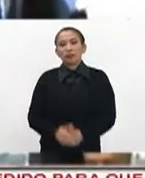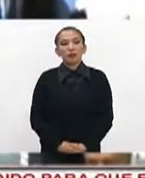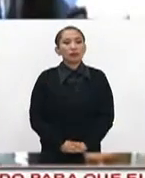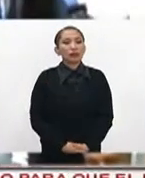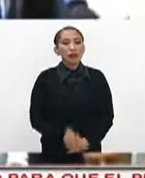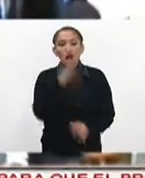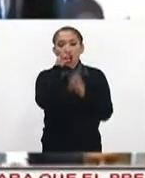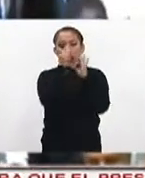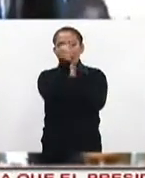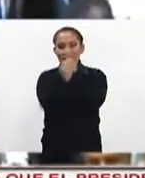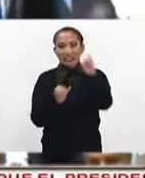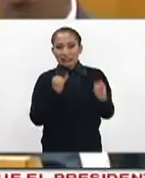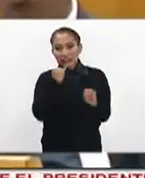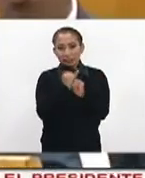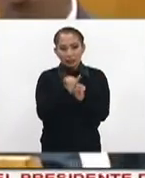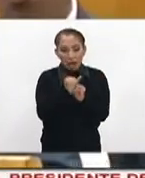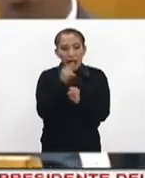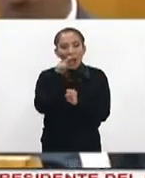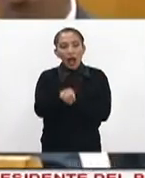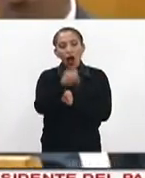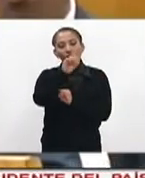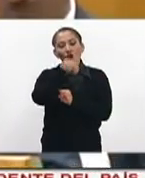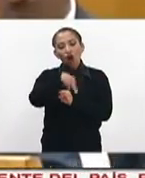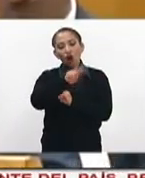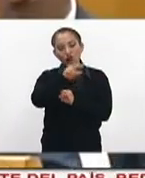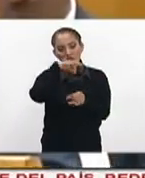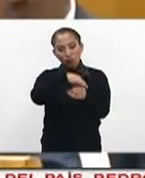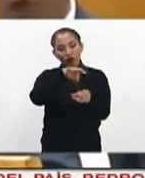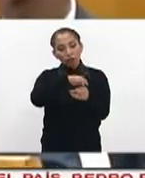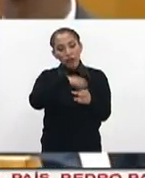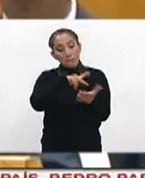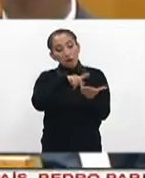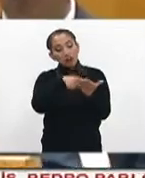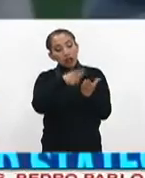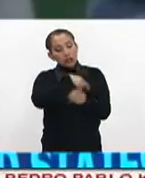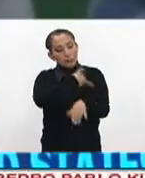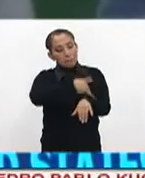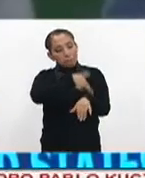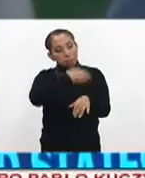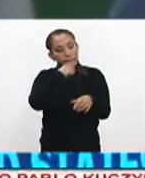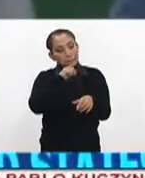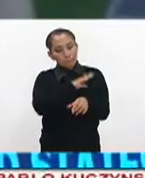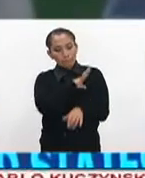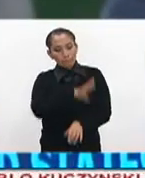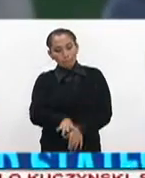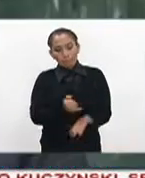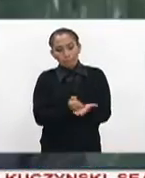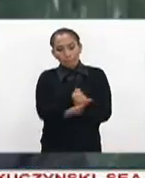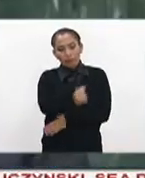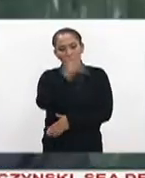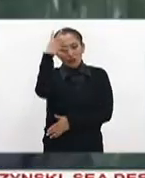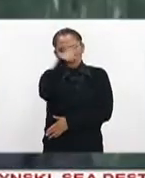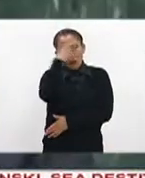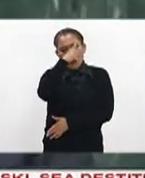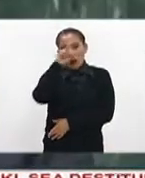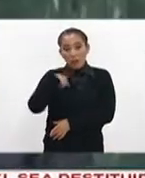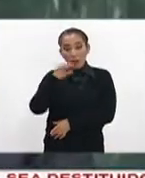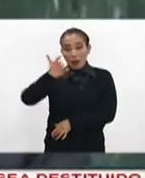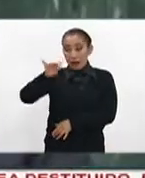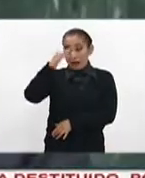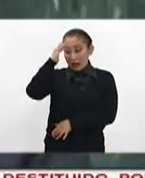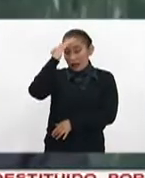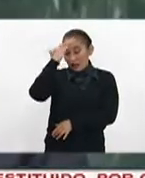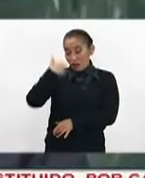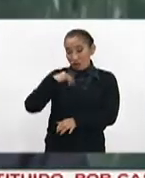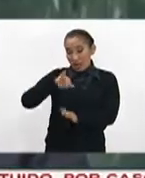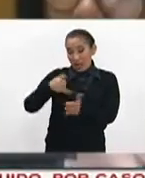En noticias internacionales, la ONU votará sobre un proyecto de resolución que rechaza la decisión de Donald Trump de reconocer